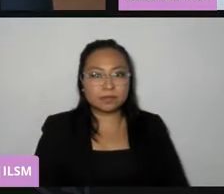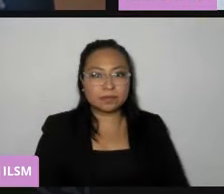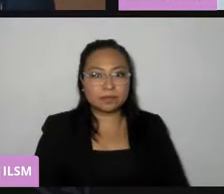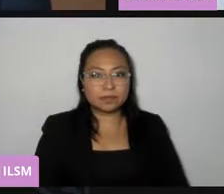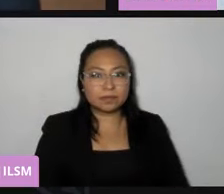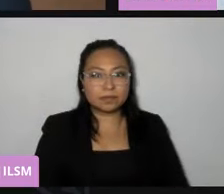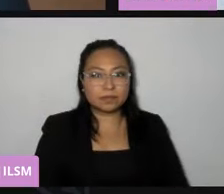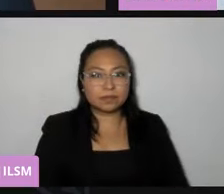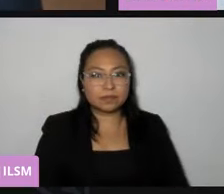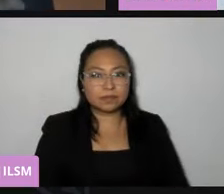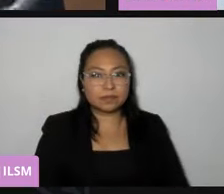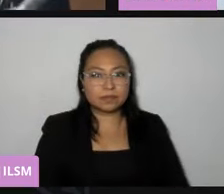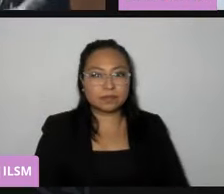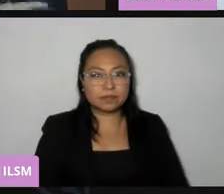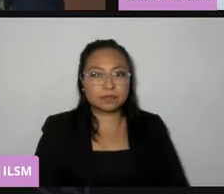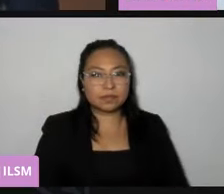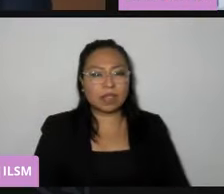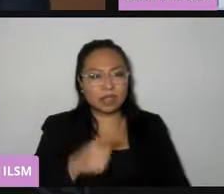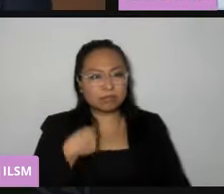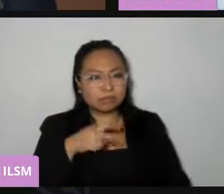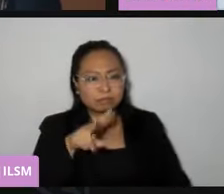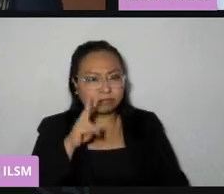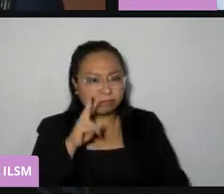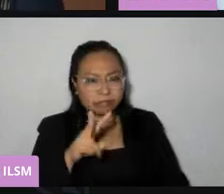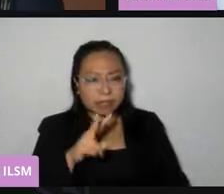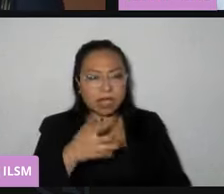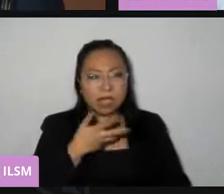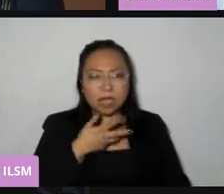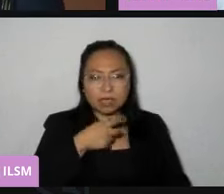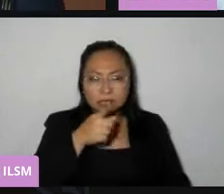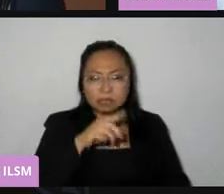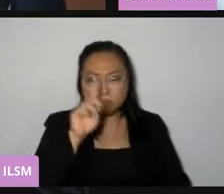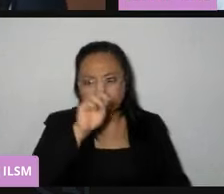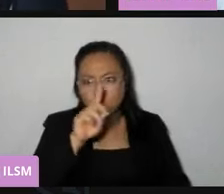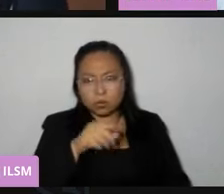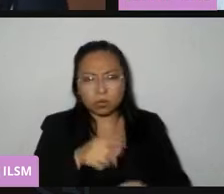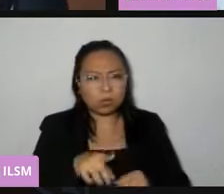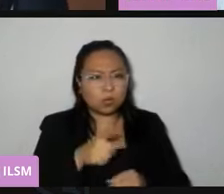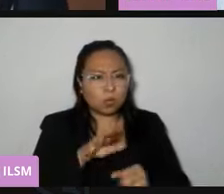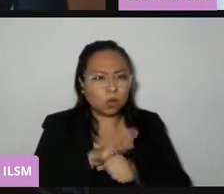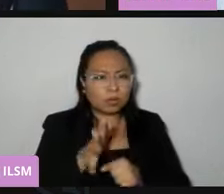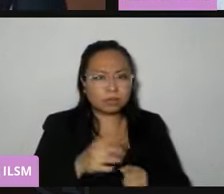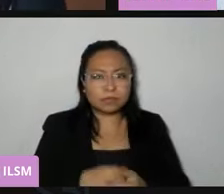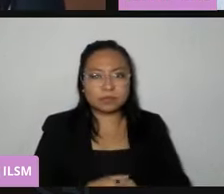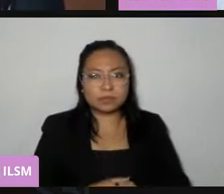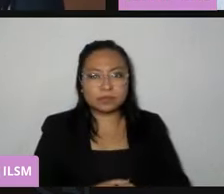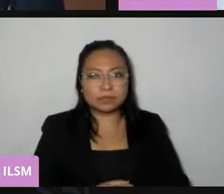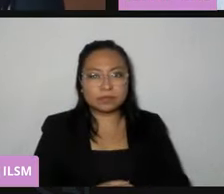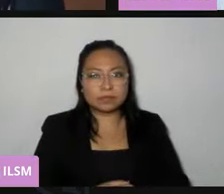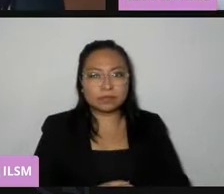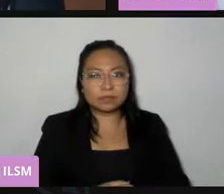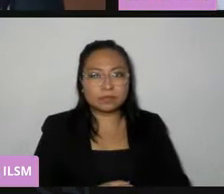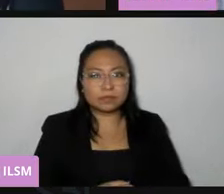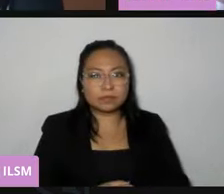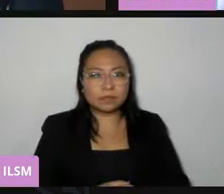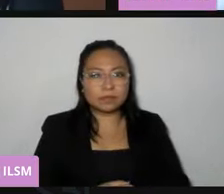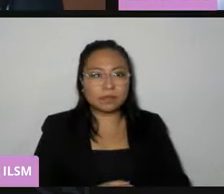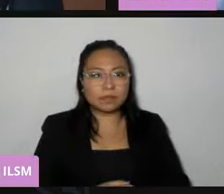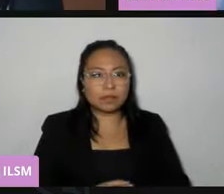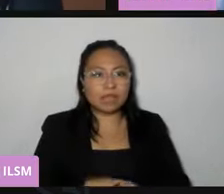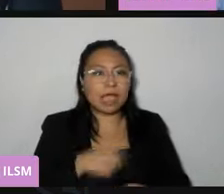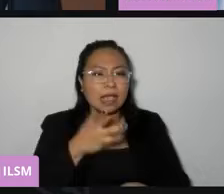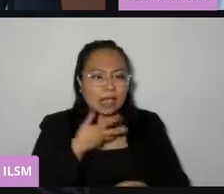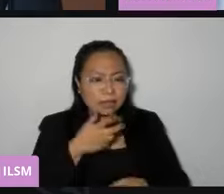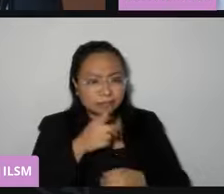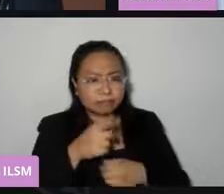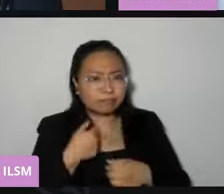tal cual, vamos a hacer una pregunta y un comentario, y dice, la casa de ustedes fue elegida para una casilla básica. Me preocupa que vaya